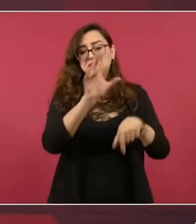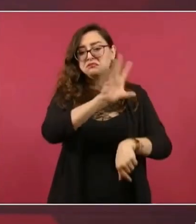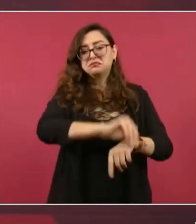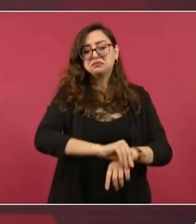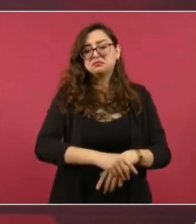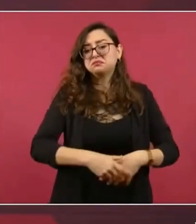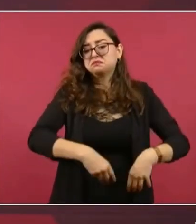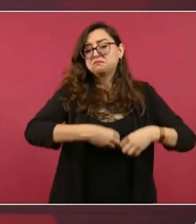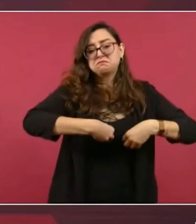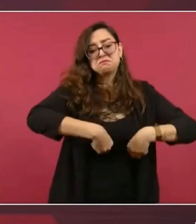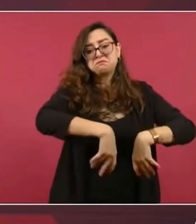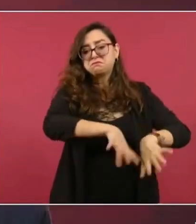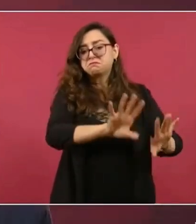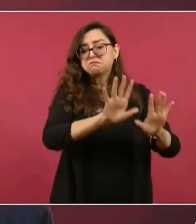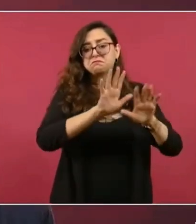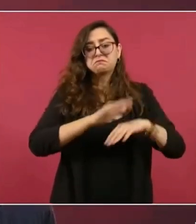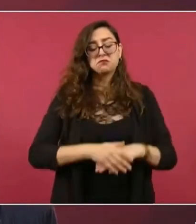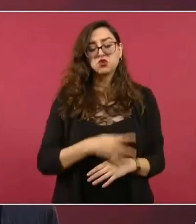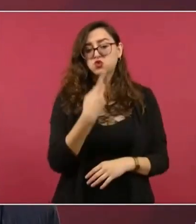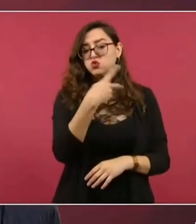Plenas libertades.